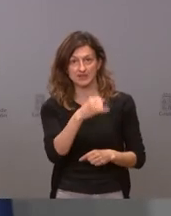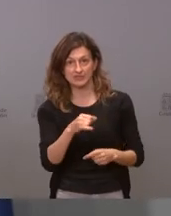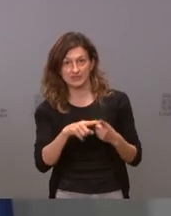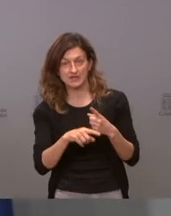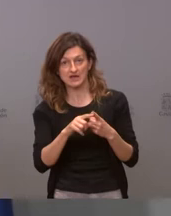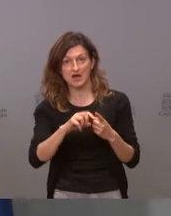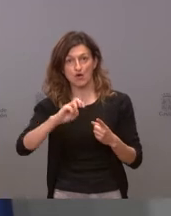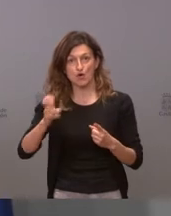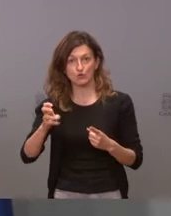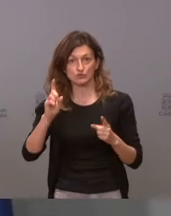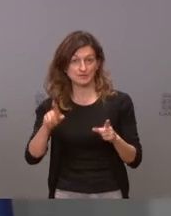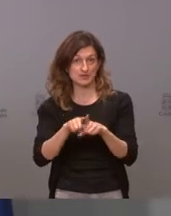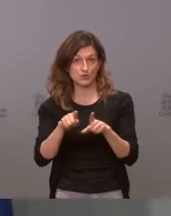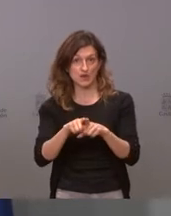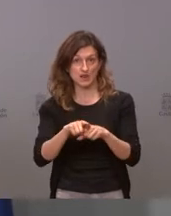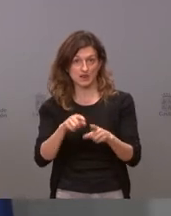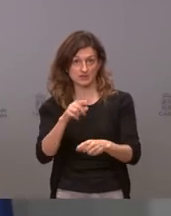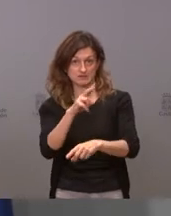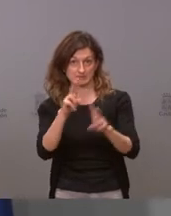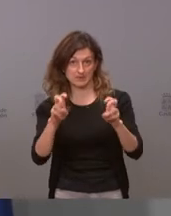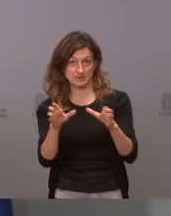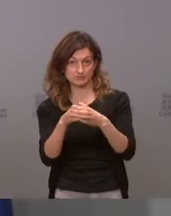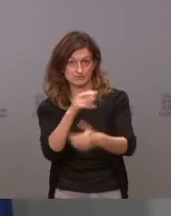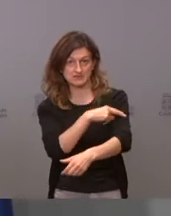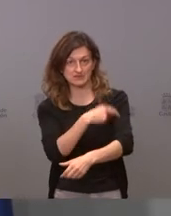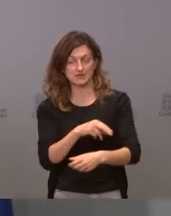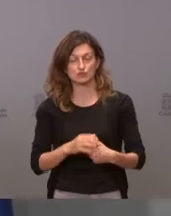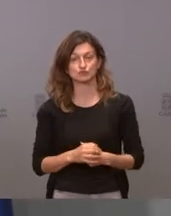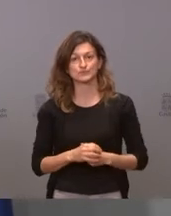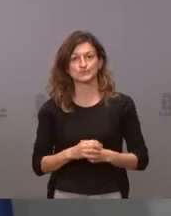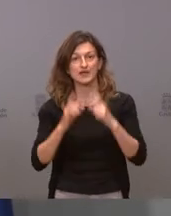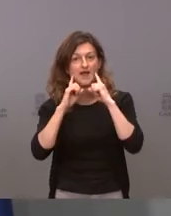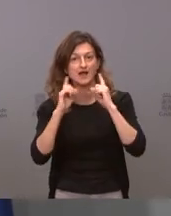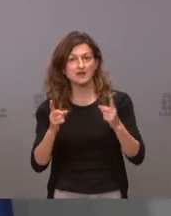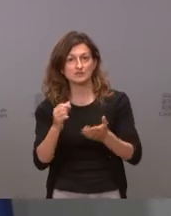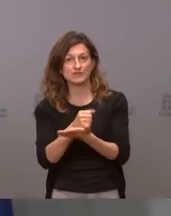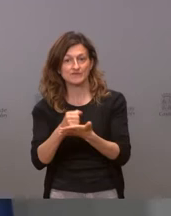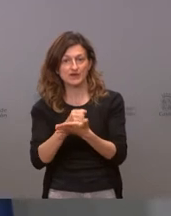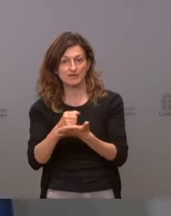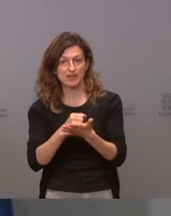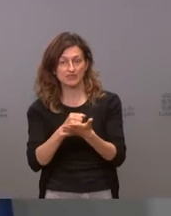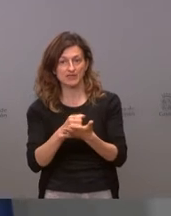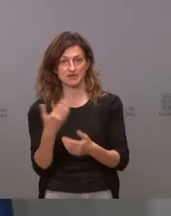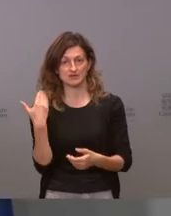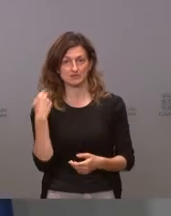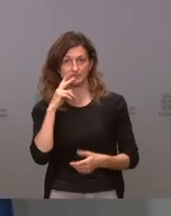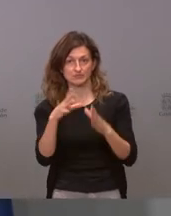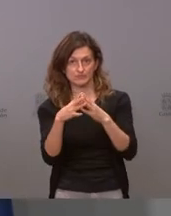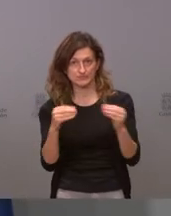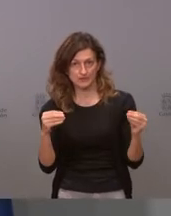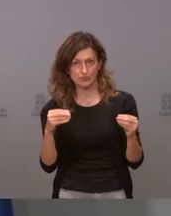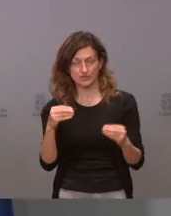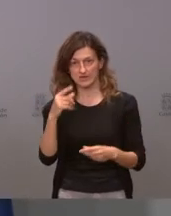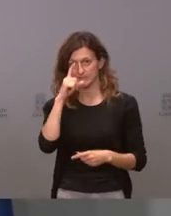colectivos profesionales sanitarios digo en este caso concreto de los farmacéuticos lo vimos ayer también en Andalucía creo